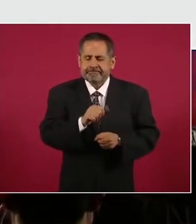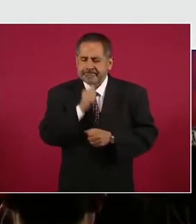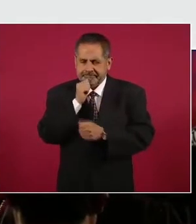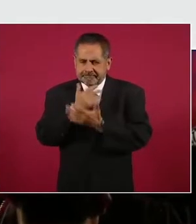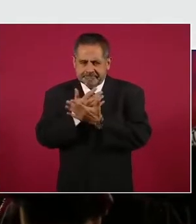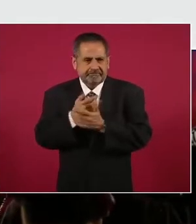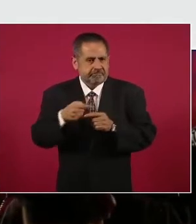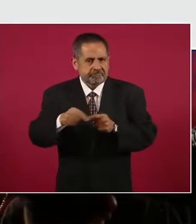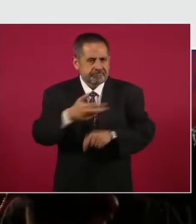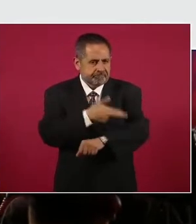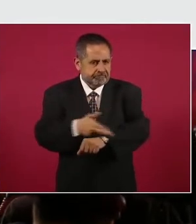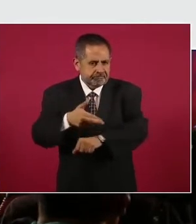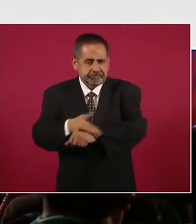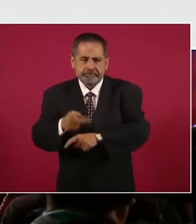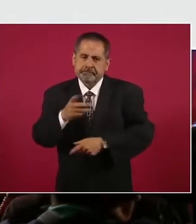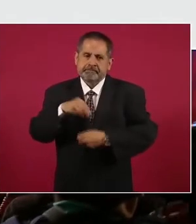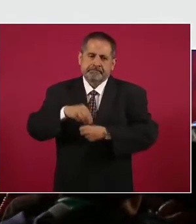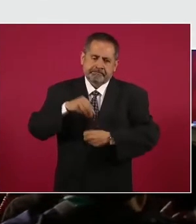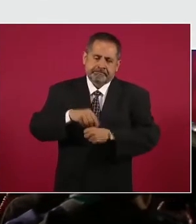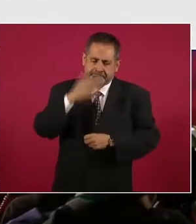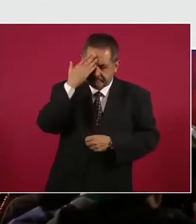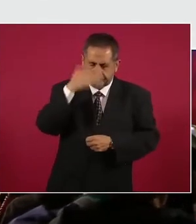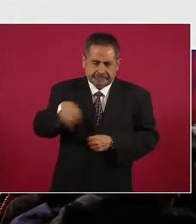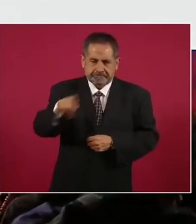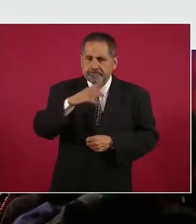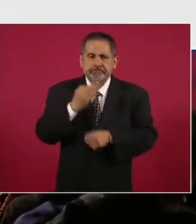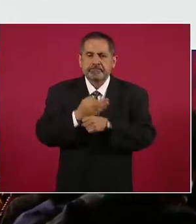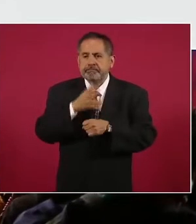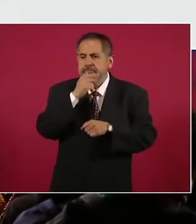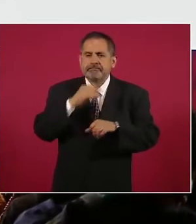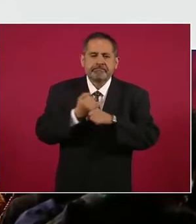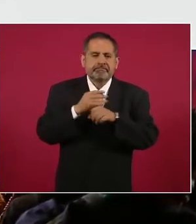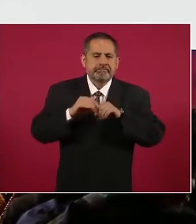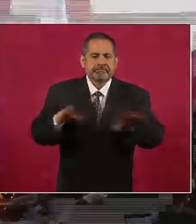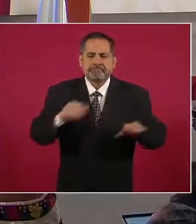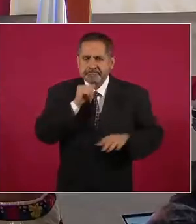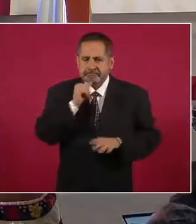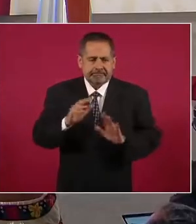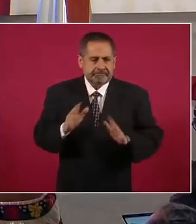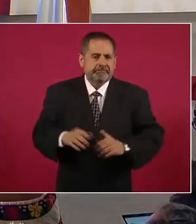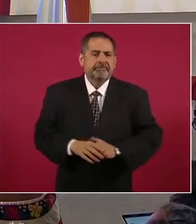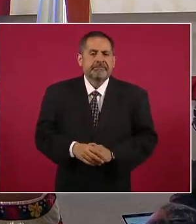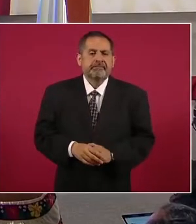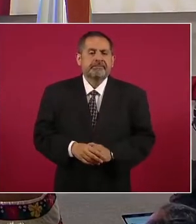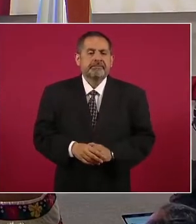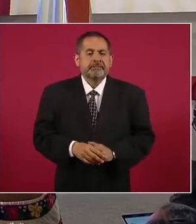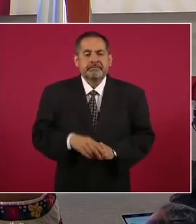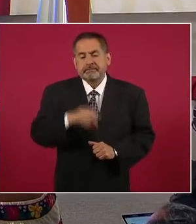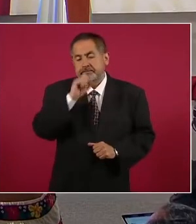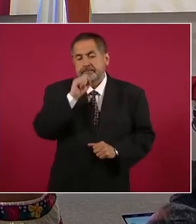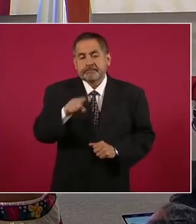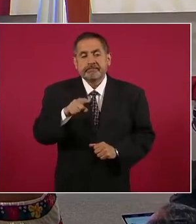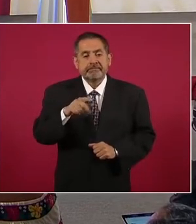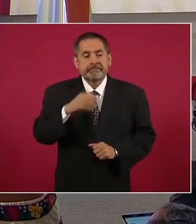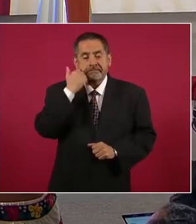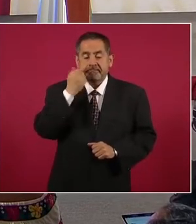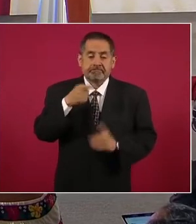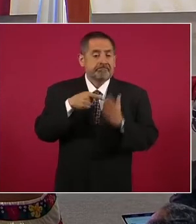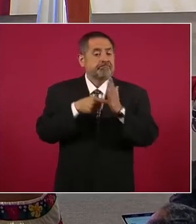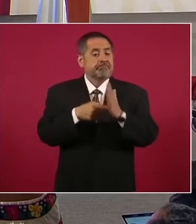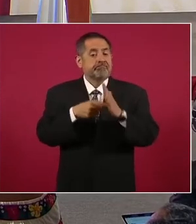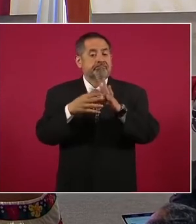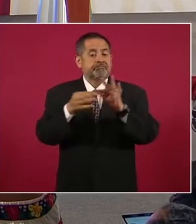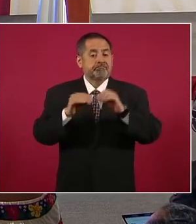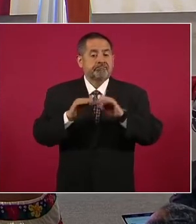tal suerte que por la Secretaría de la Investigación en esta ocasión no informaremos de avances. También quiero señalar